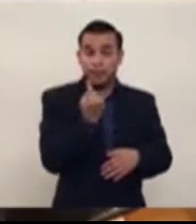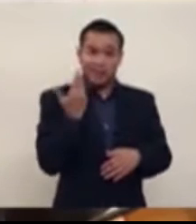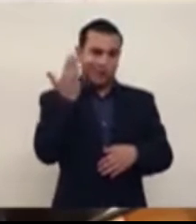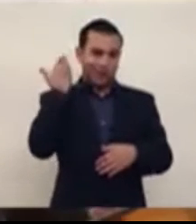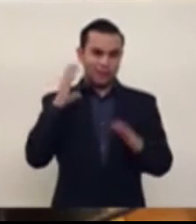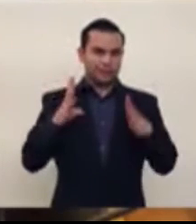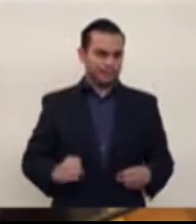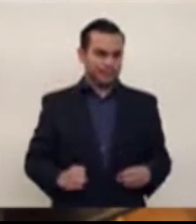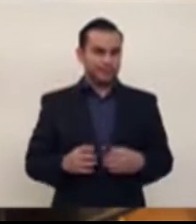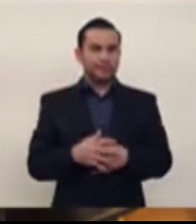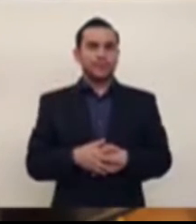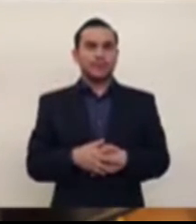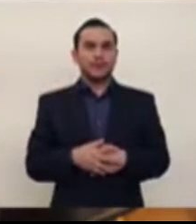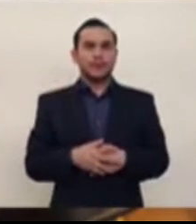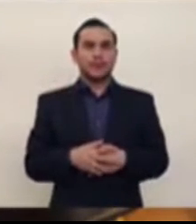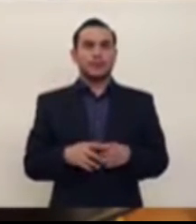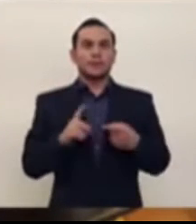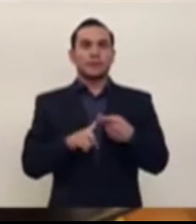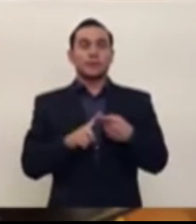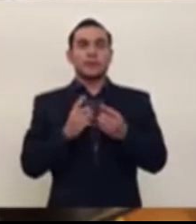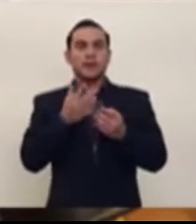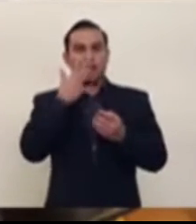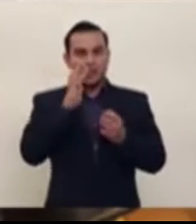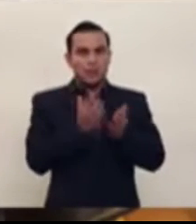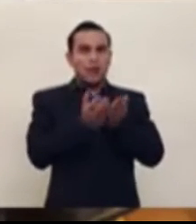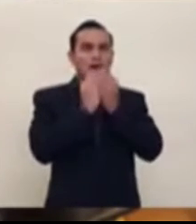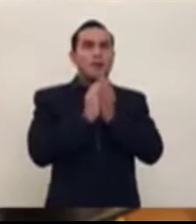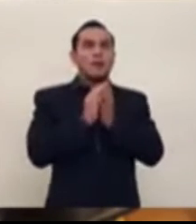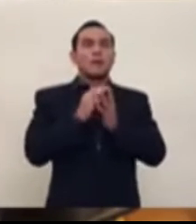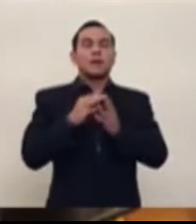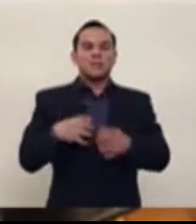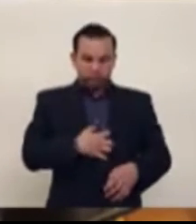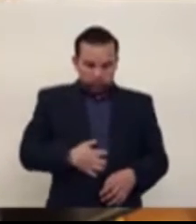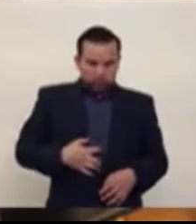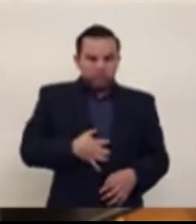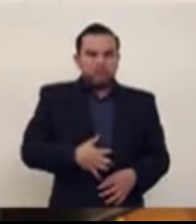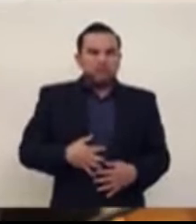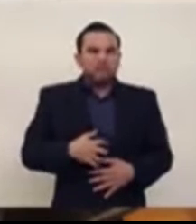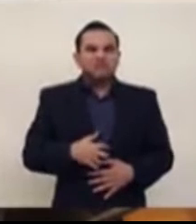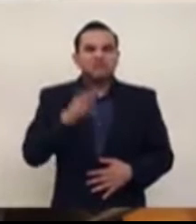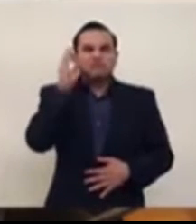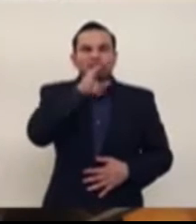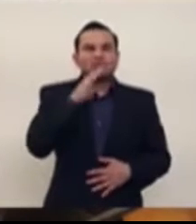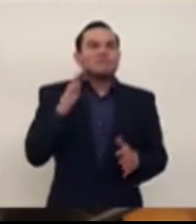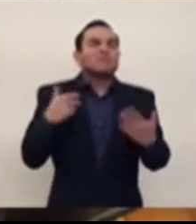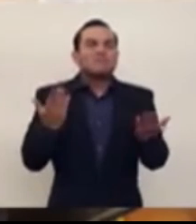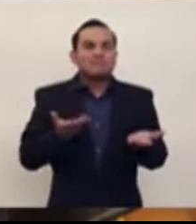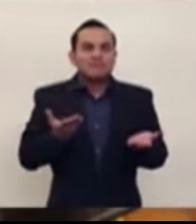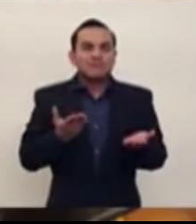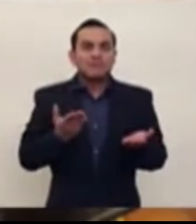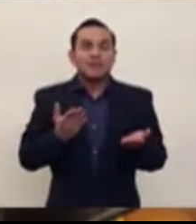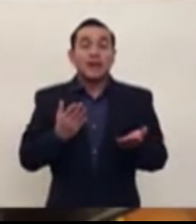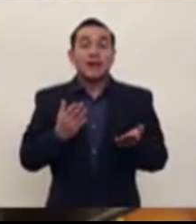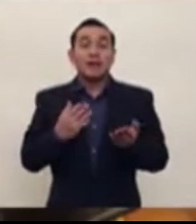bien, hubo una agua sucia con amigas, con parásitos, con suciedad. Genera